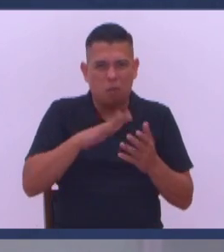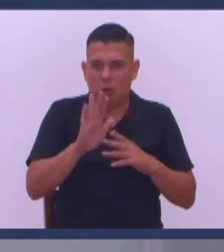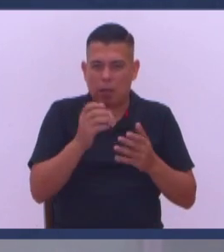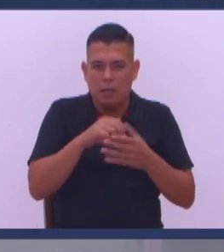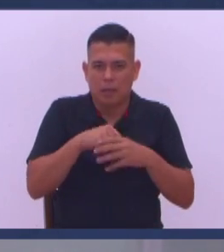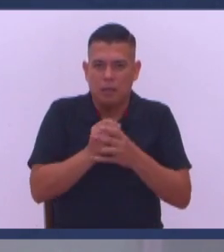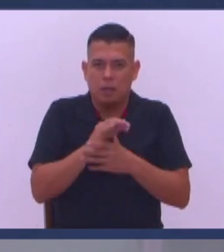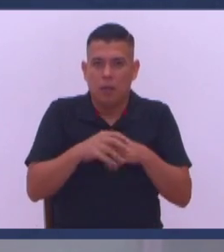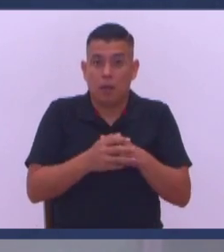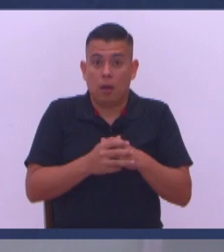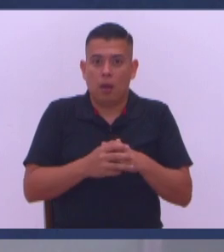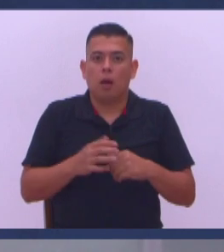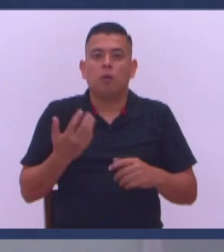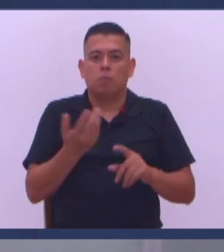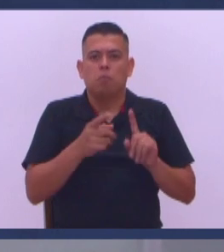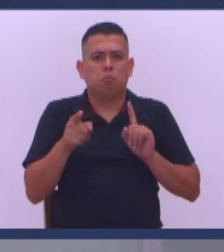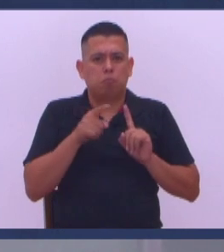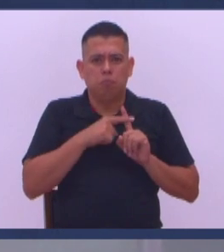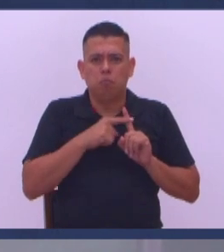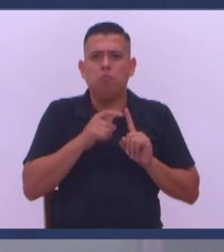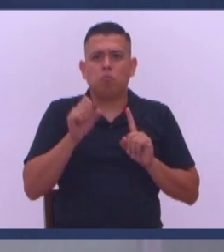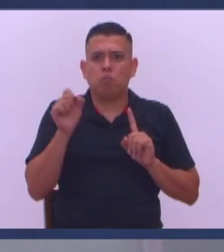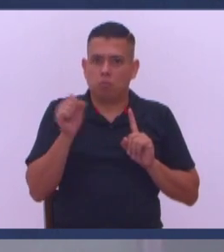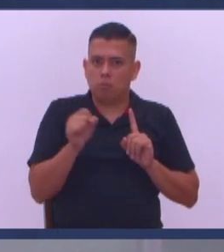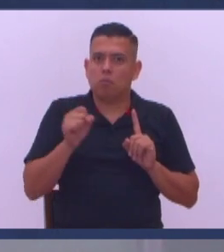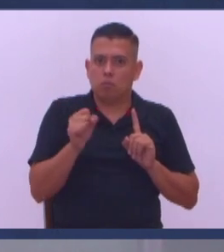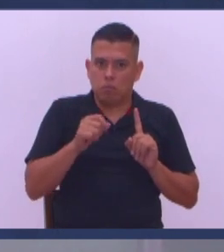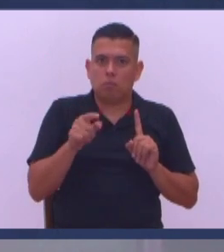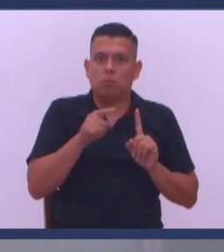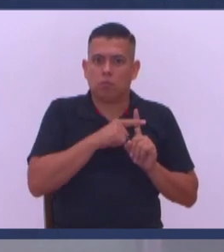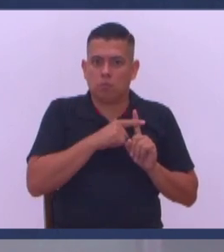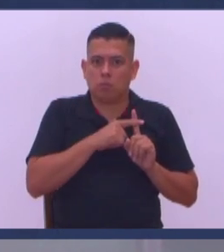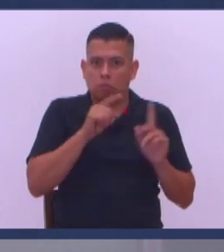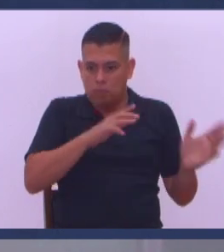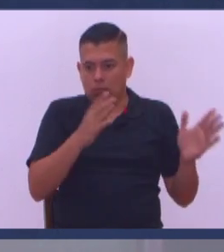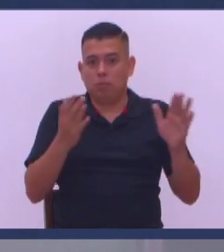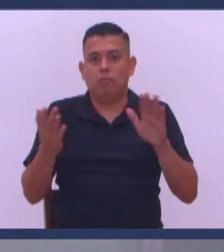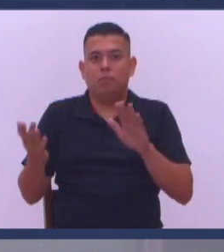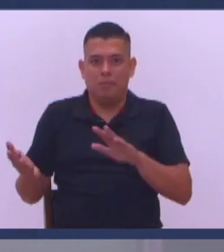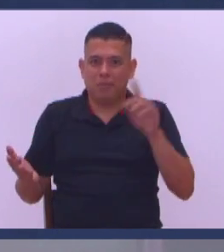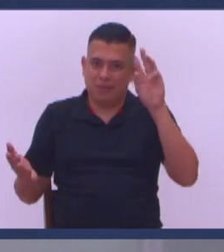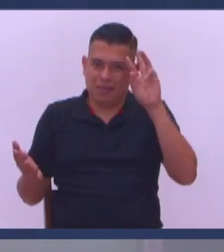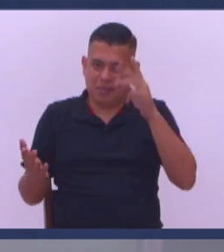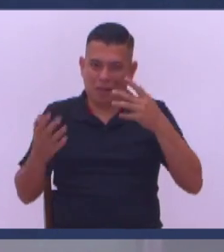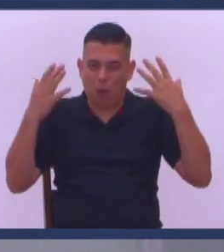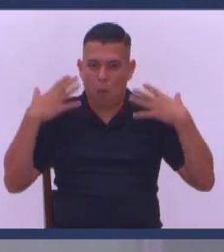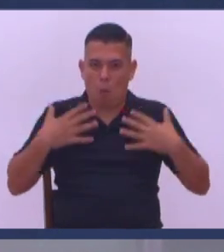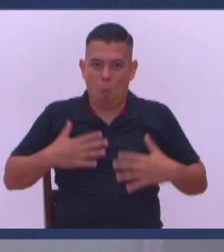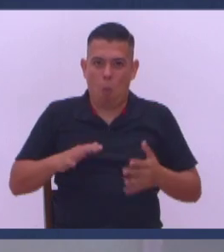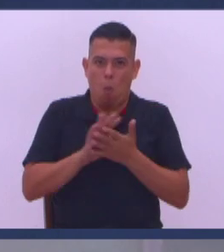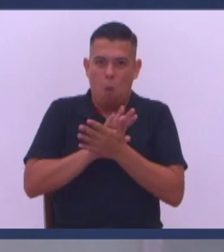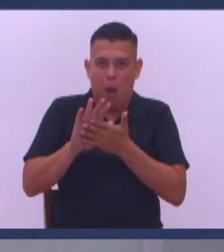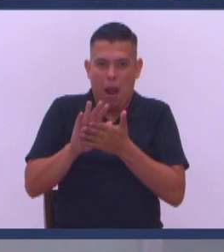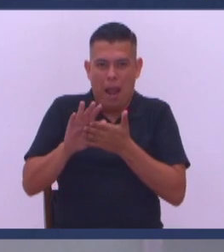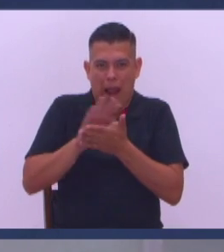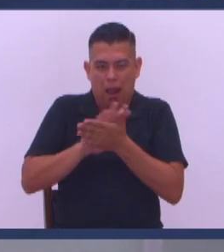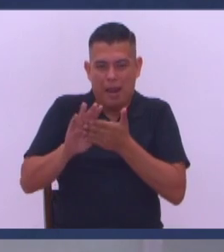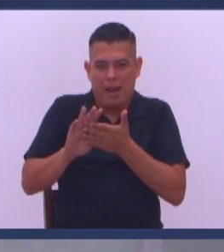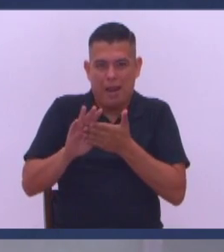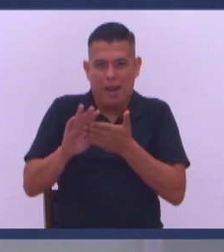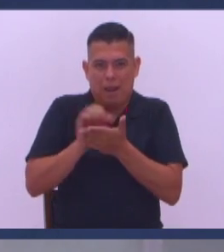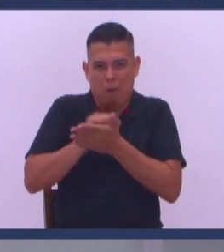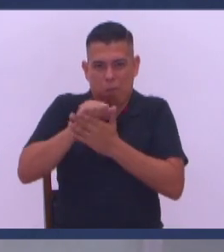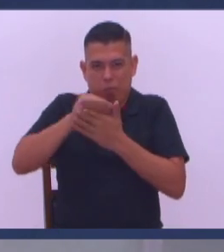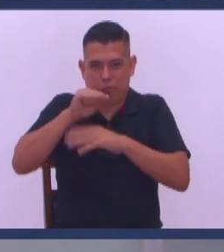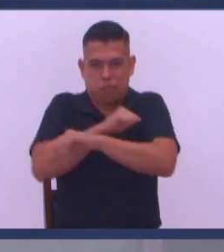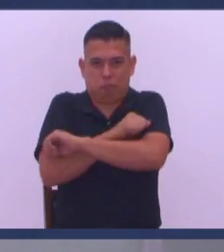están A lavar Y dicen No pero para nosotros Los cristianos no Como no Para nosotros Es el bautismo Para nosotros Es el bautismo Por